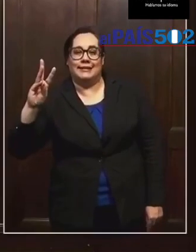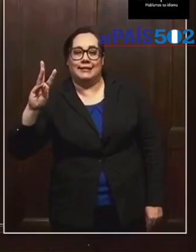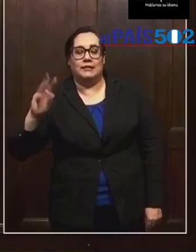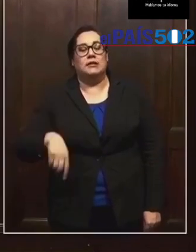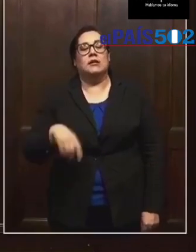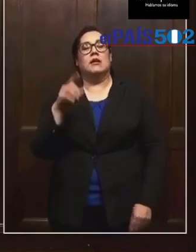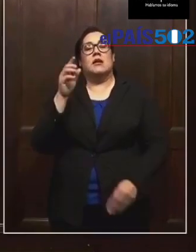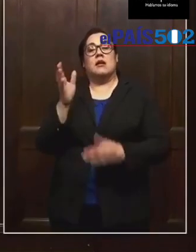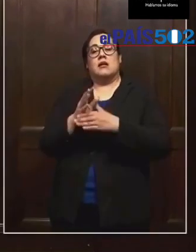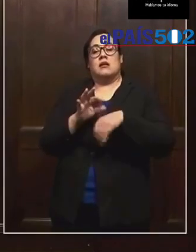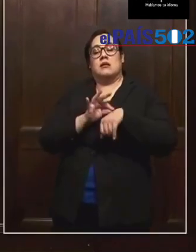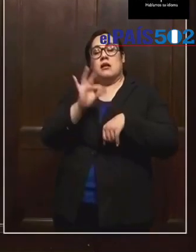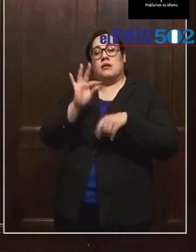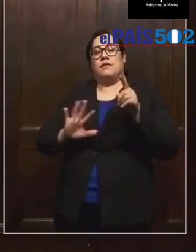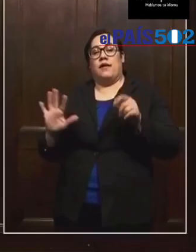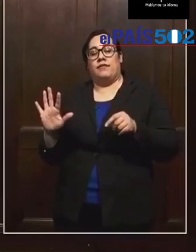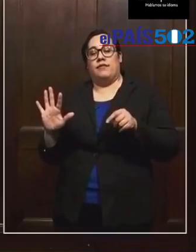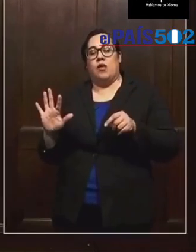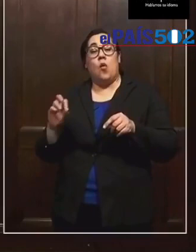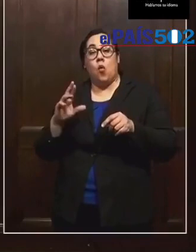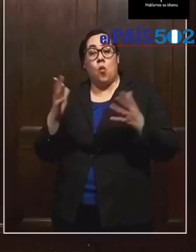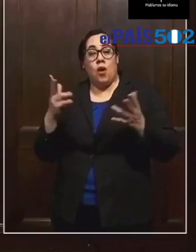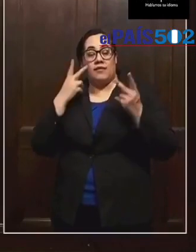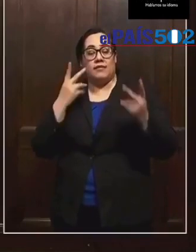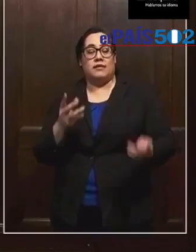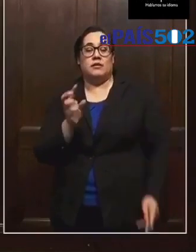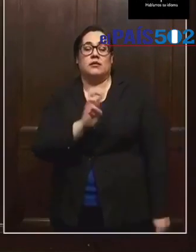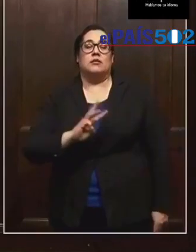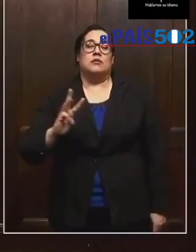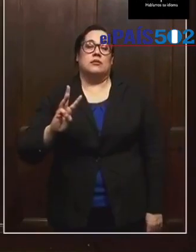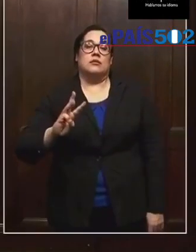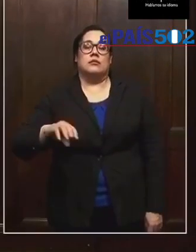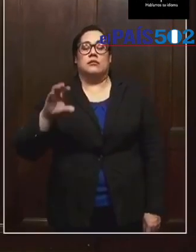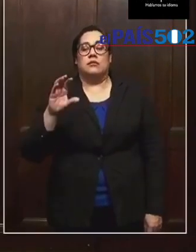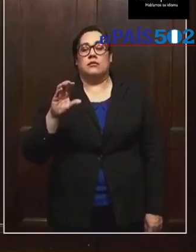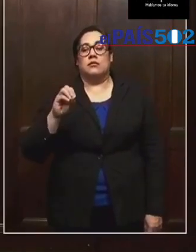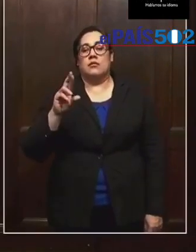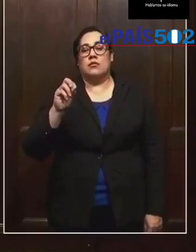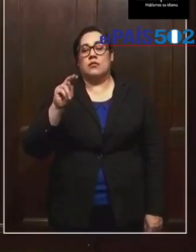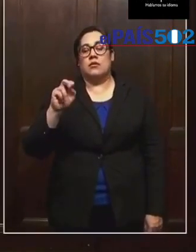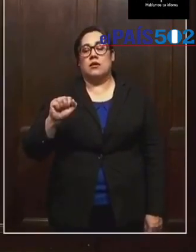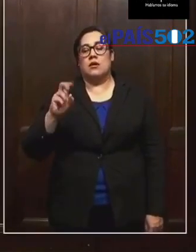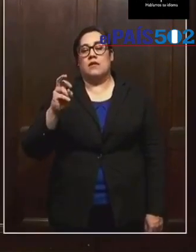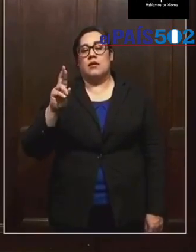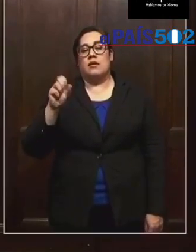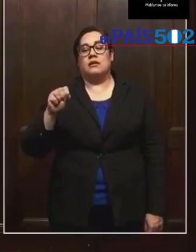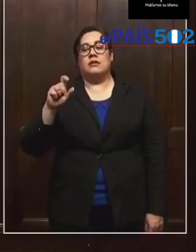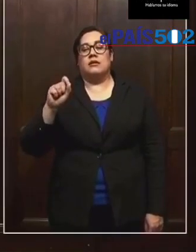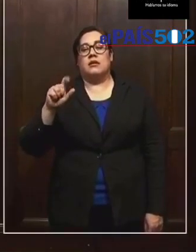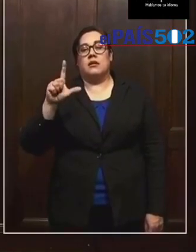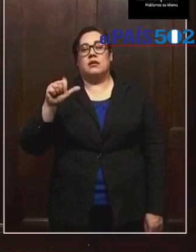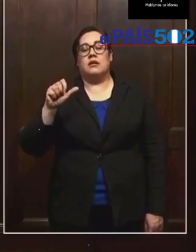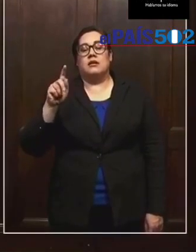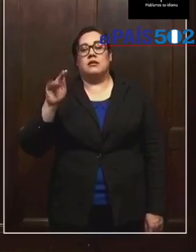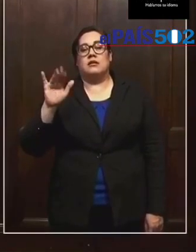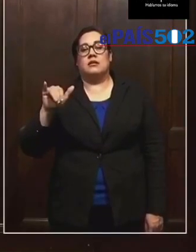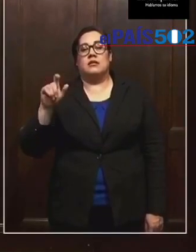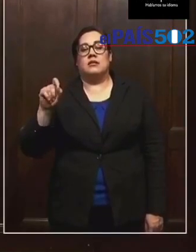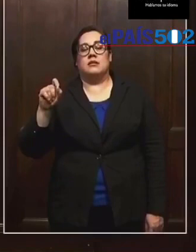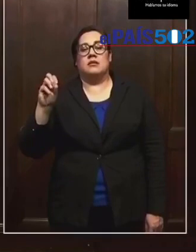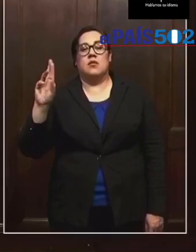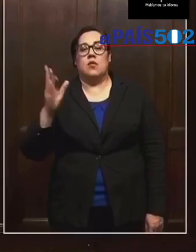nueve y las cinco o visita la página coronavirus.lacity.org